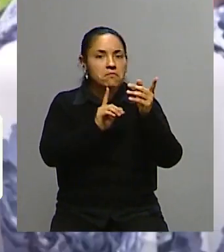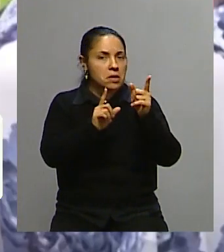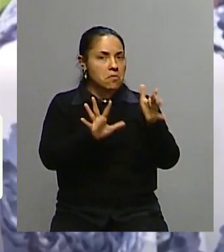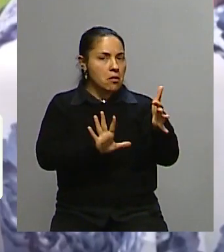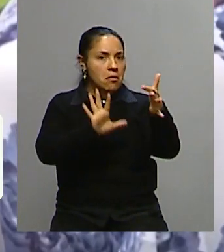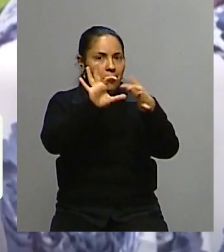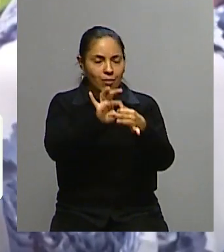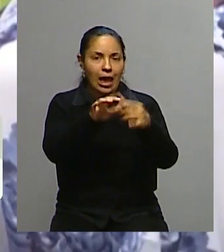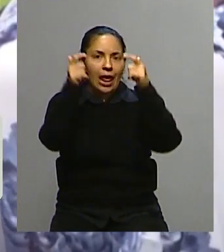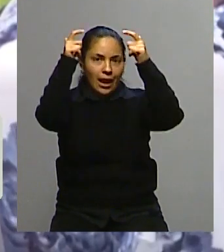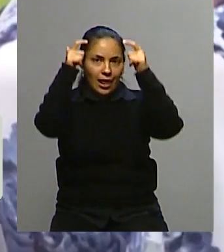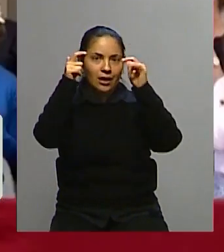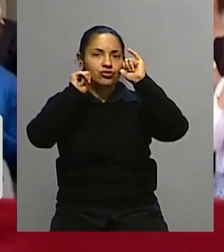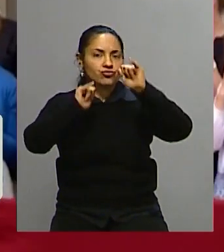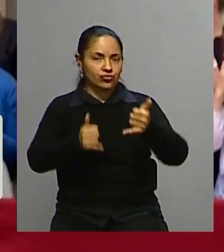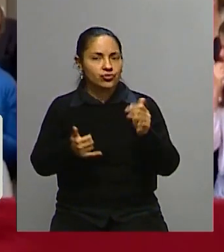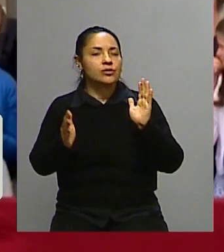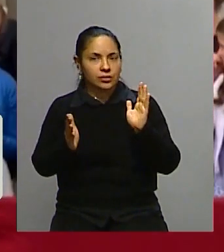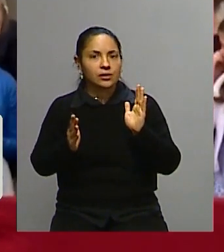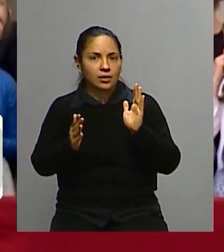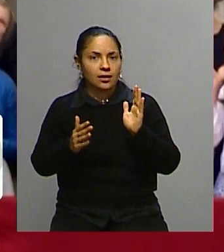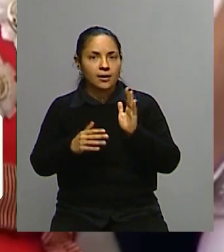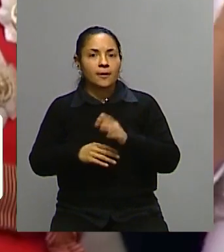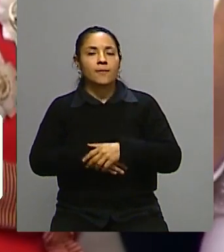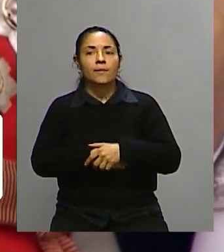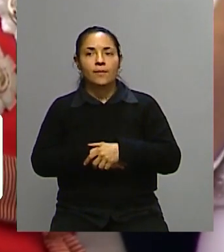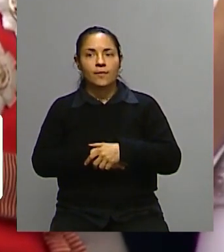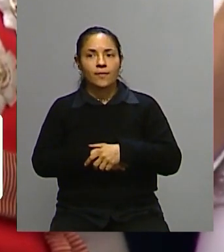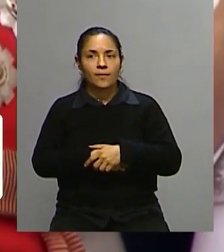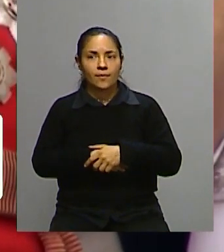a la corona.